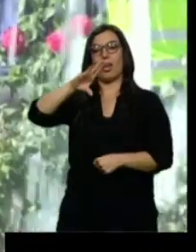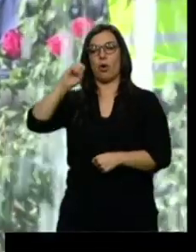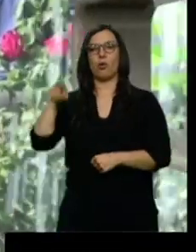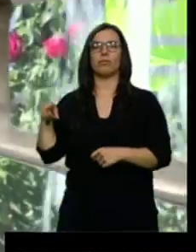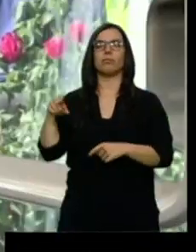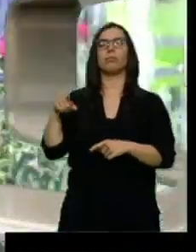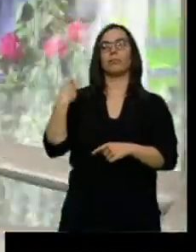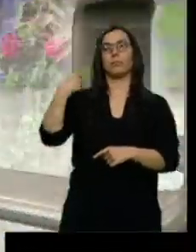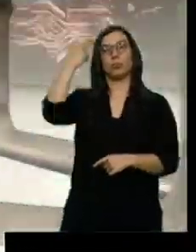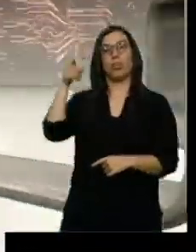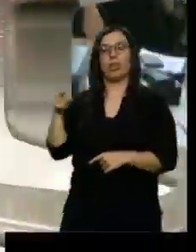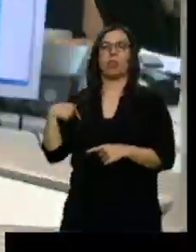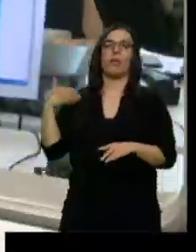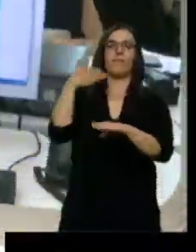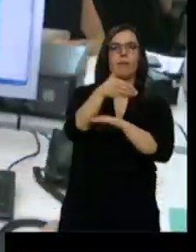compañeros.